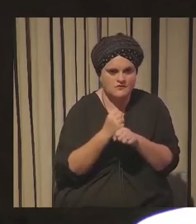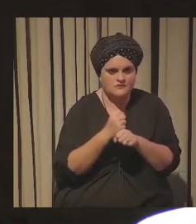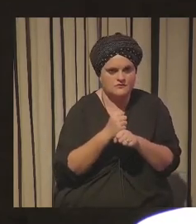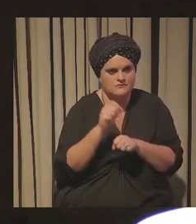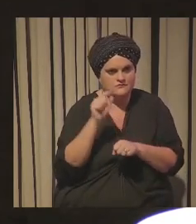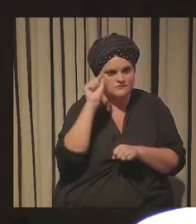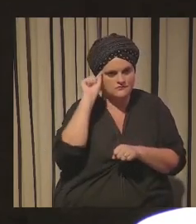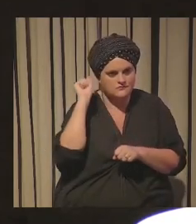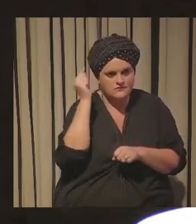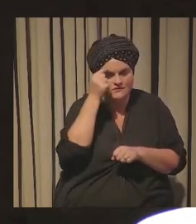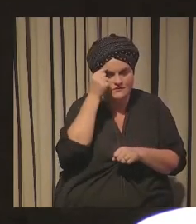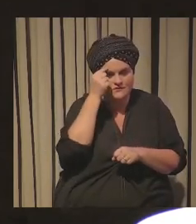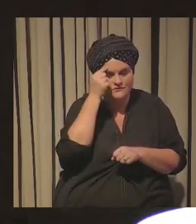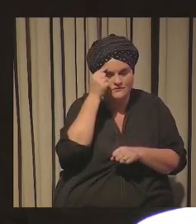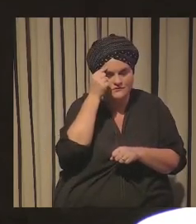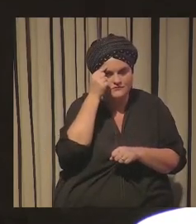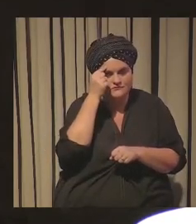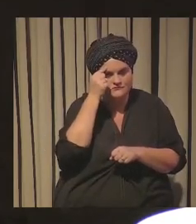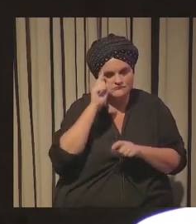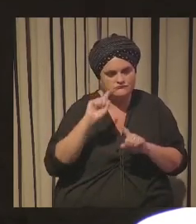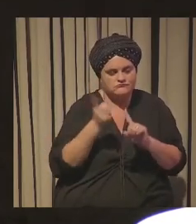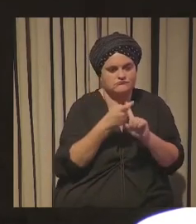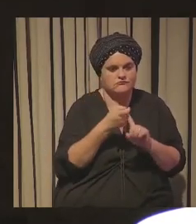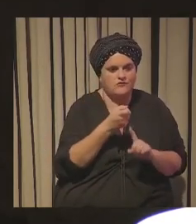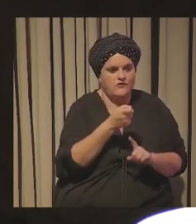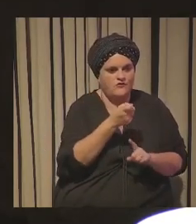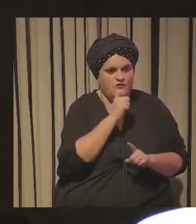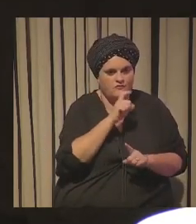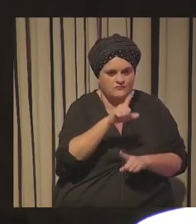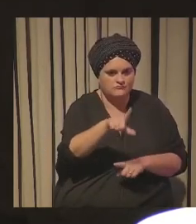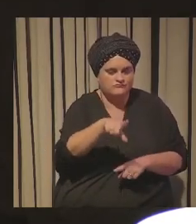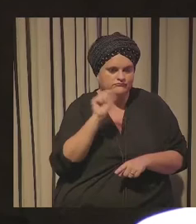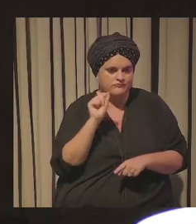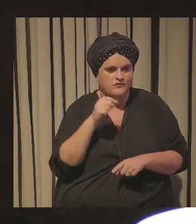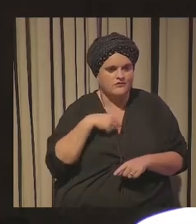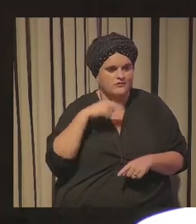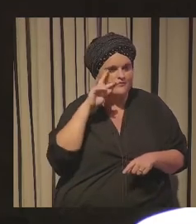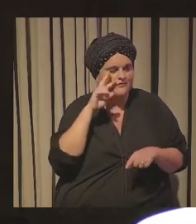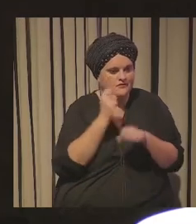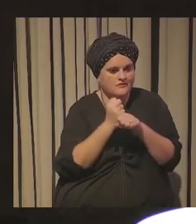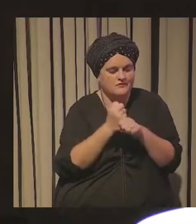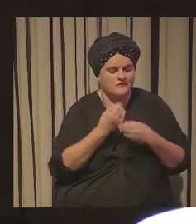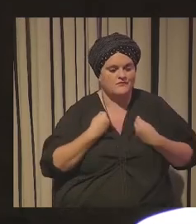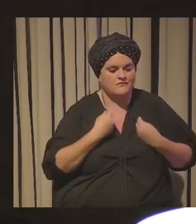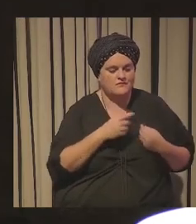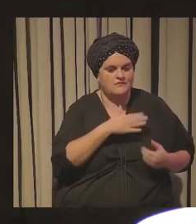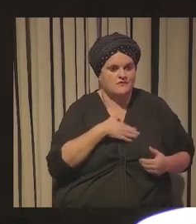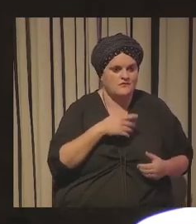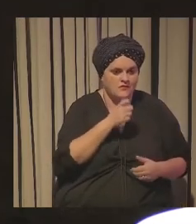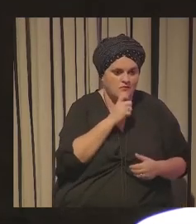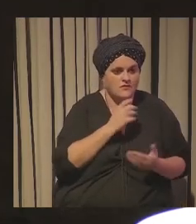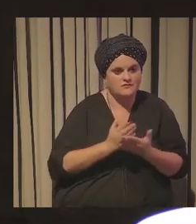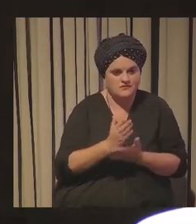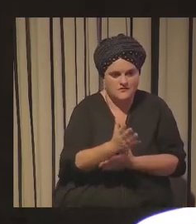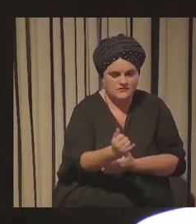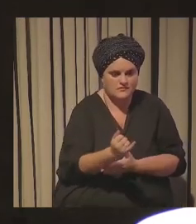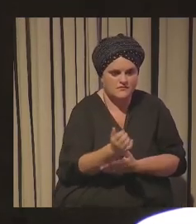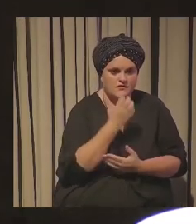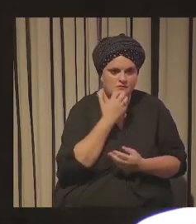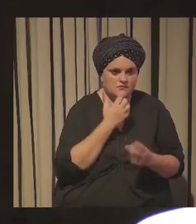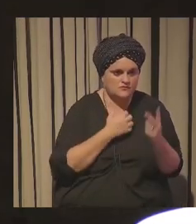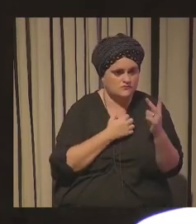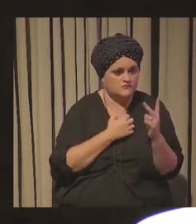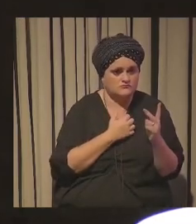talento en la que estamos todos inmersos cómo va querer la gente vivir su experiencia de trabajo y hay también una serie de tendencias. Son dos ejemplos